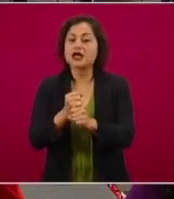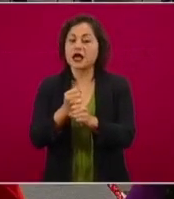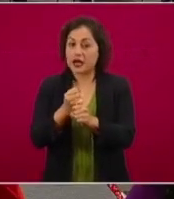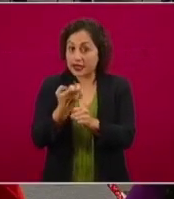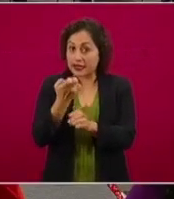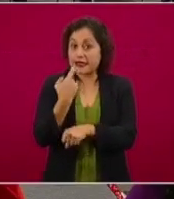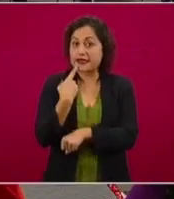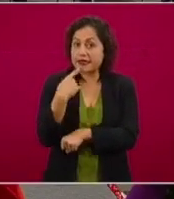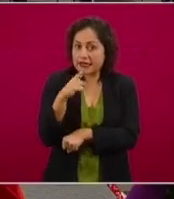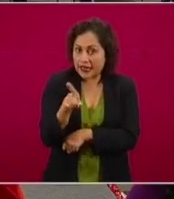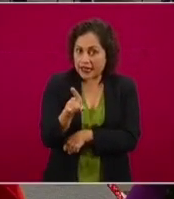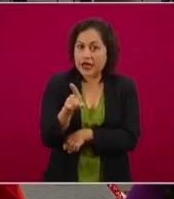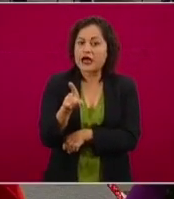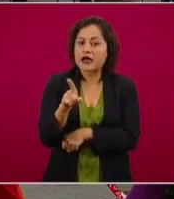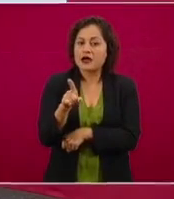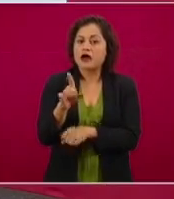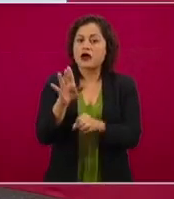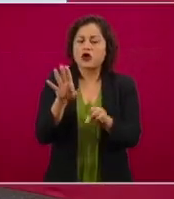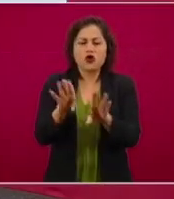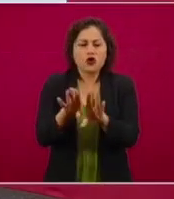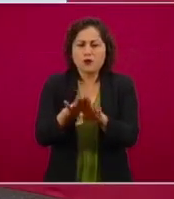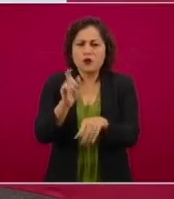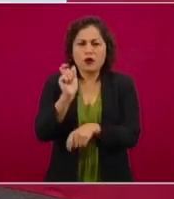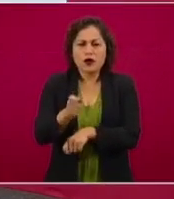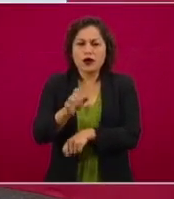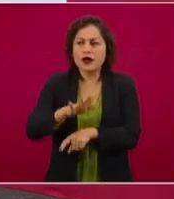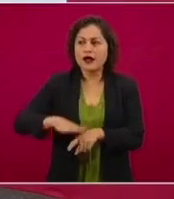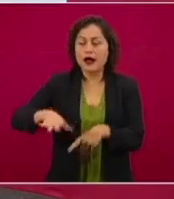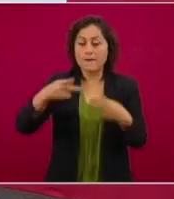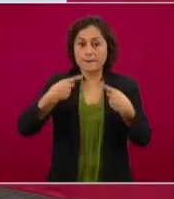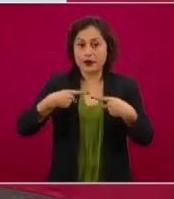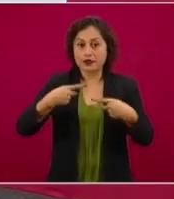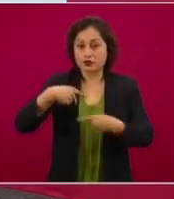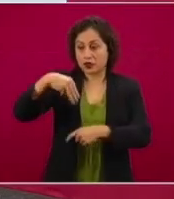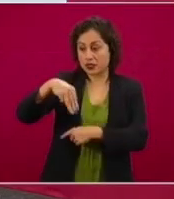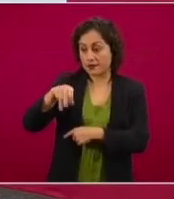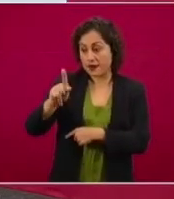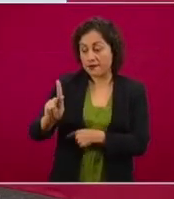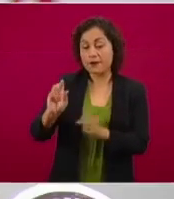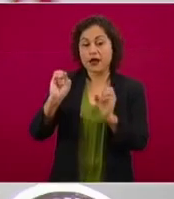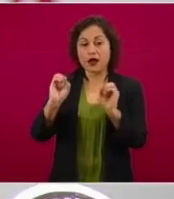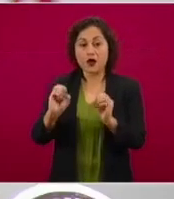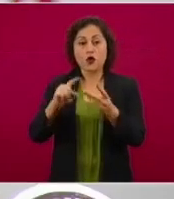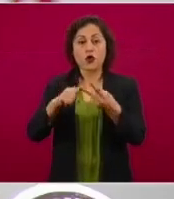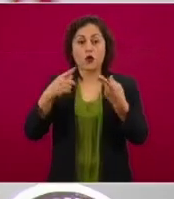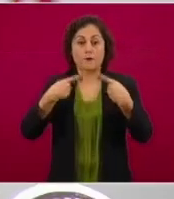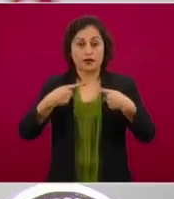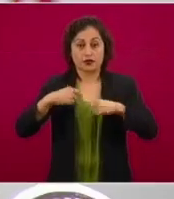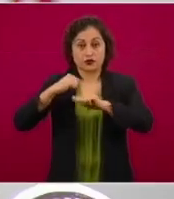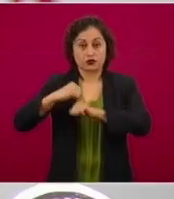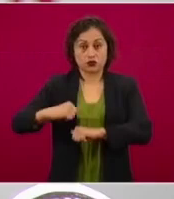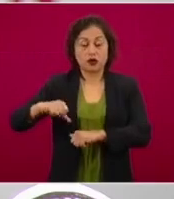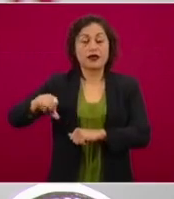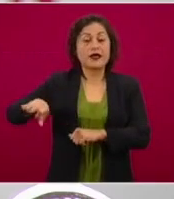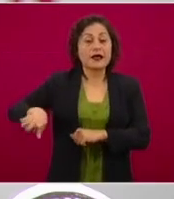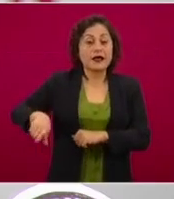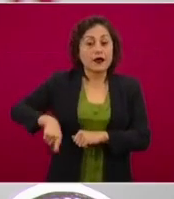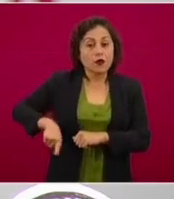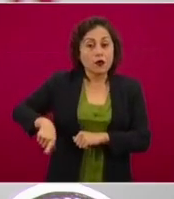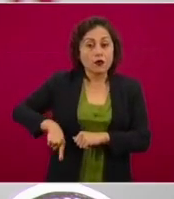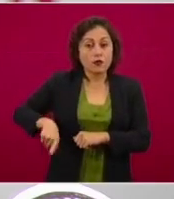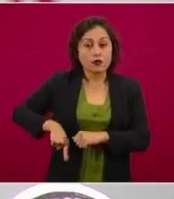Que ningún funcionario público, ningún ministerio público puede decirles, se los dice, pero no